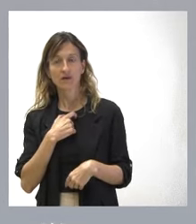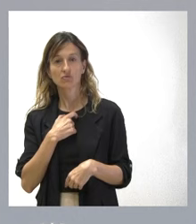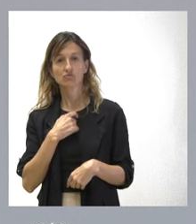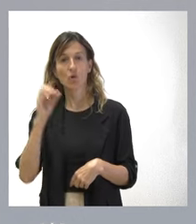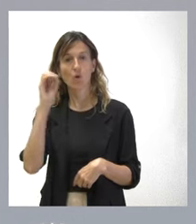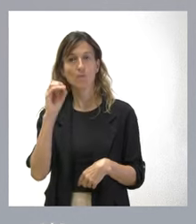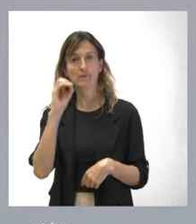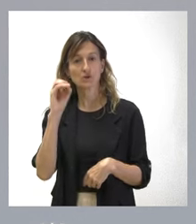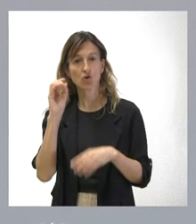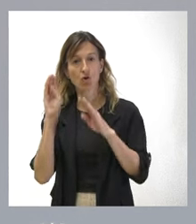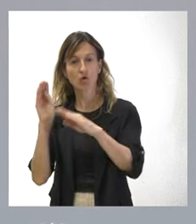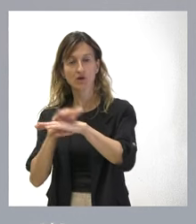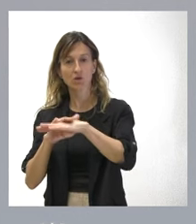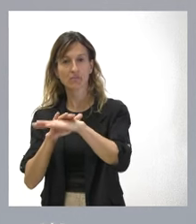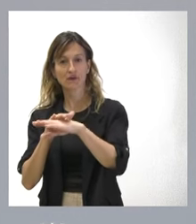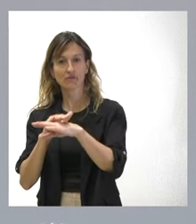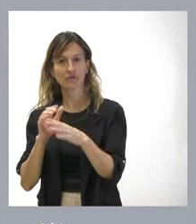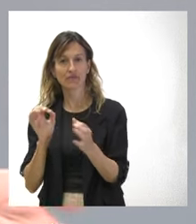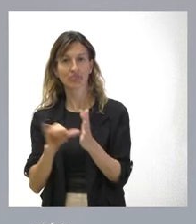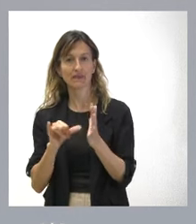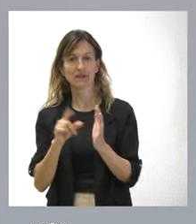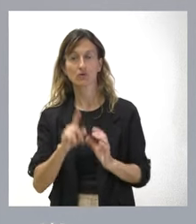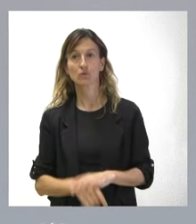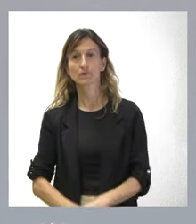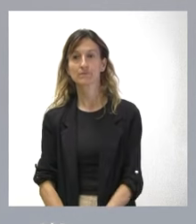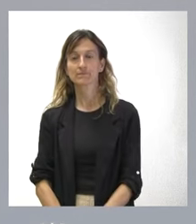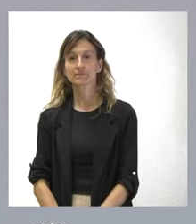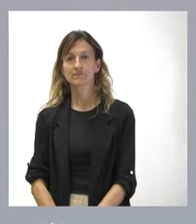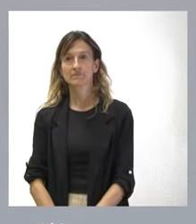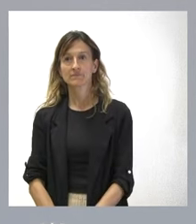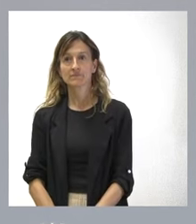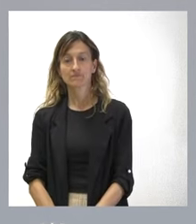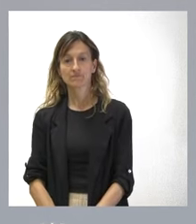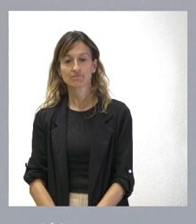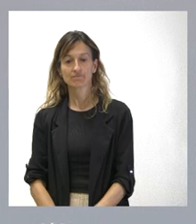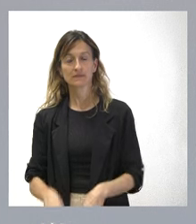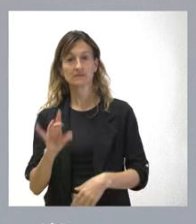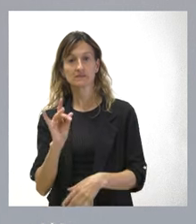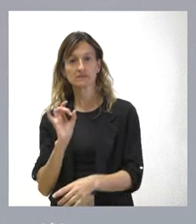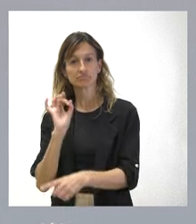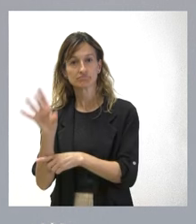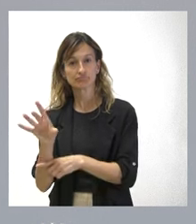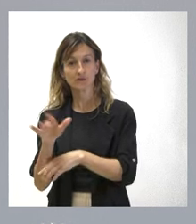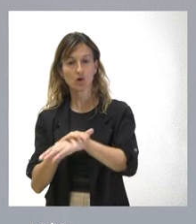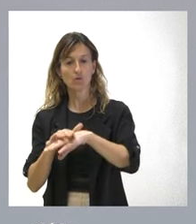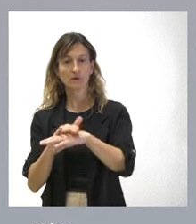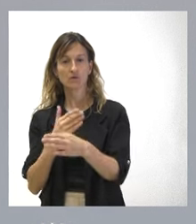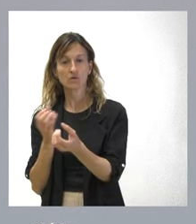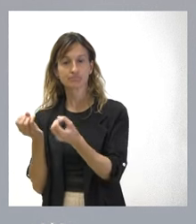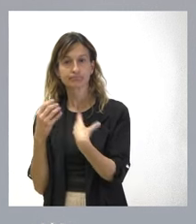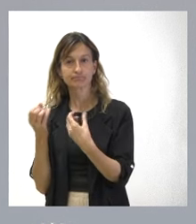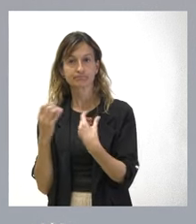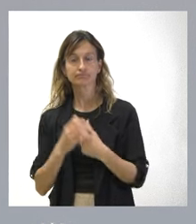que mantiene el Gobierno de España. En todo caso, sí nos hemos dirigido a ellos, al Gobierno, pidiendo más información,